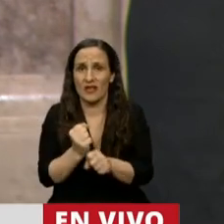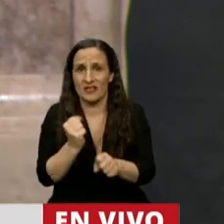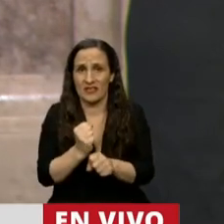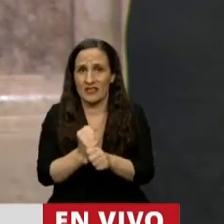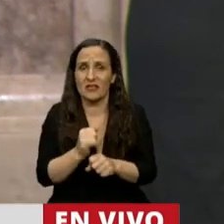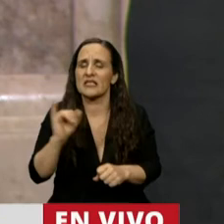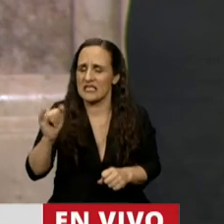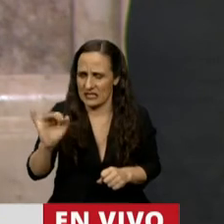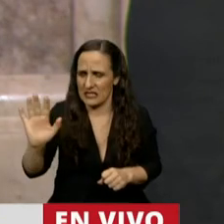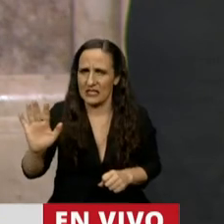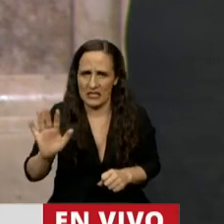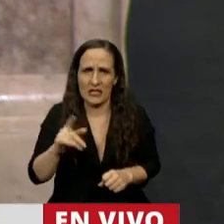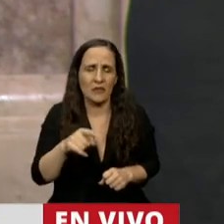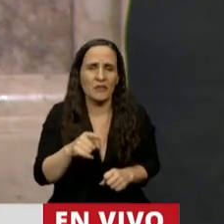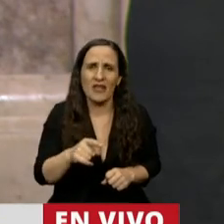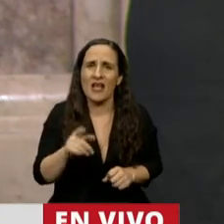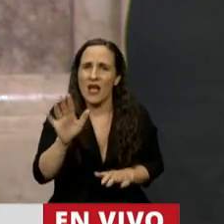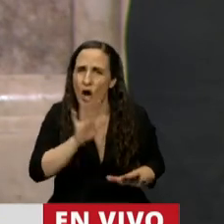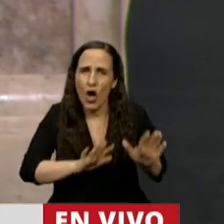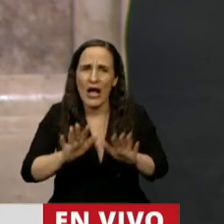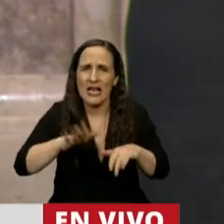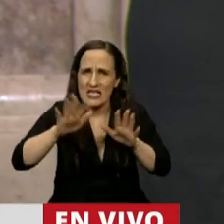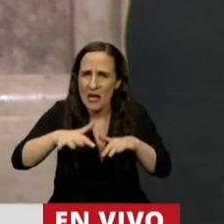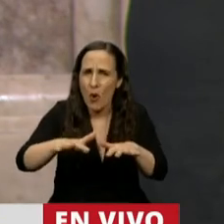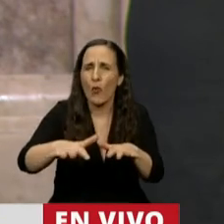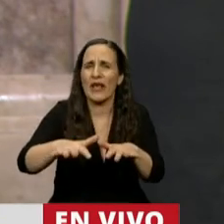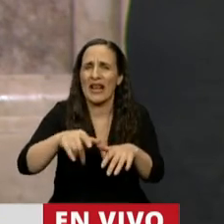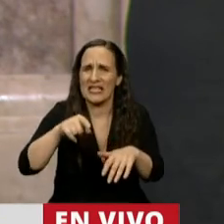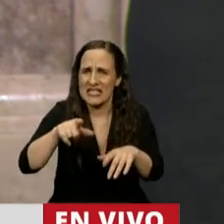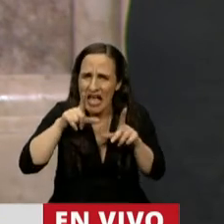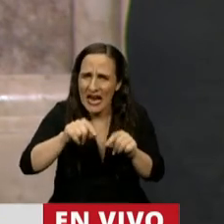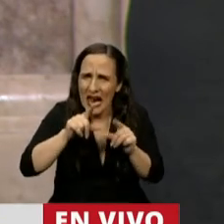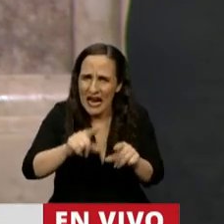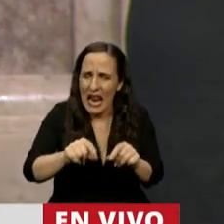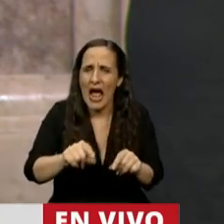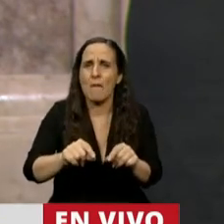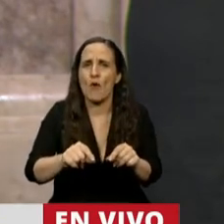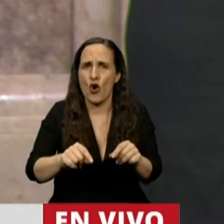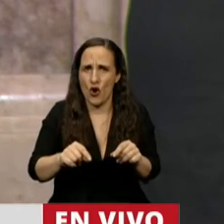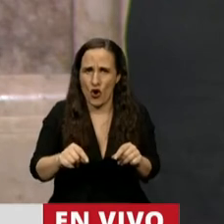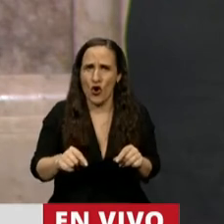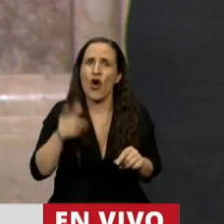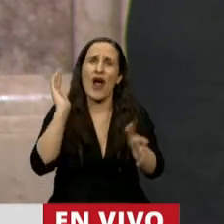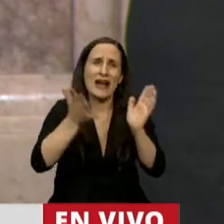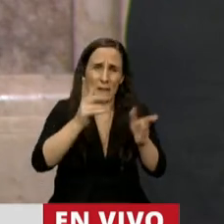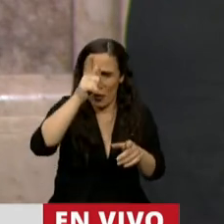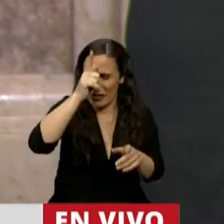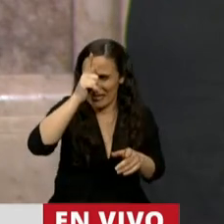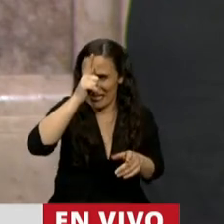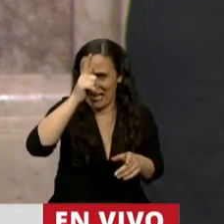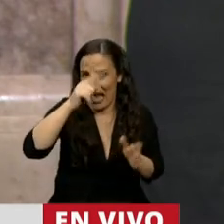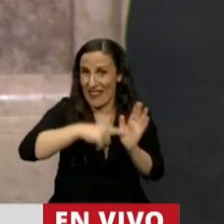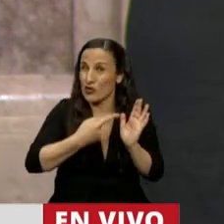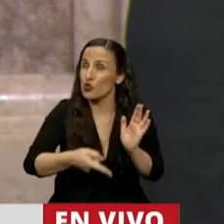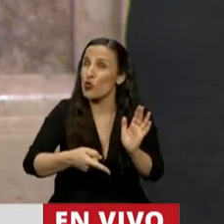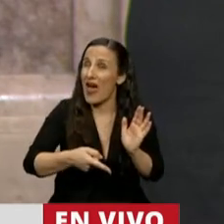organizando, se están movilizando, están reclamando, a pesar de la represión de la policía de la ciudad,